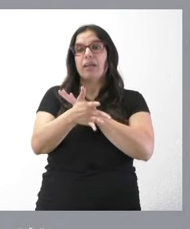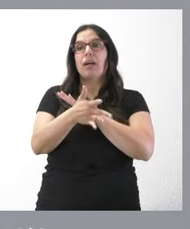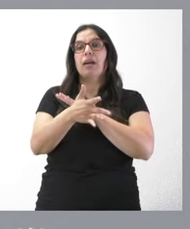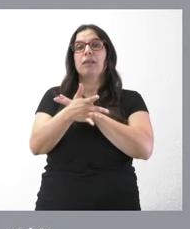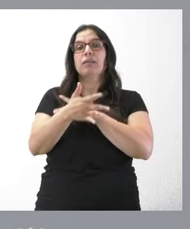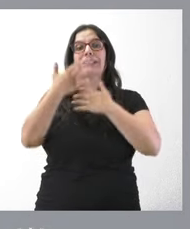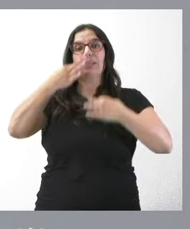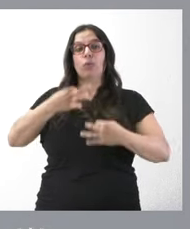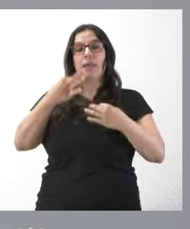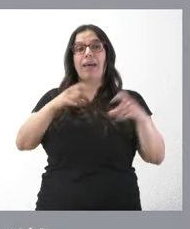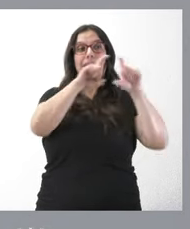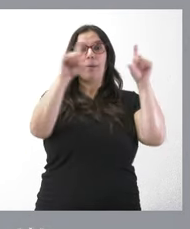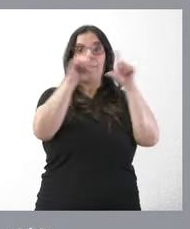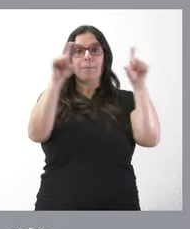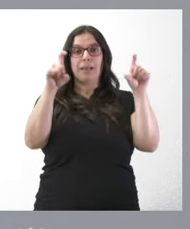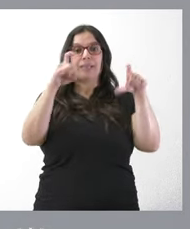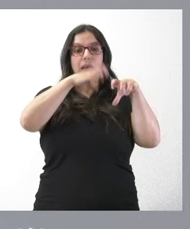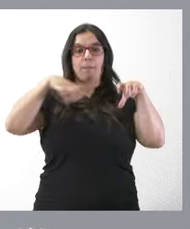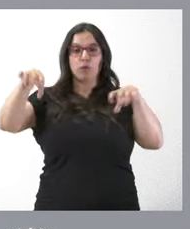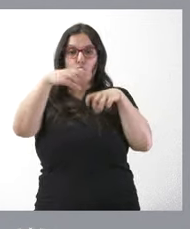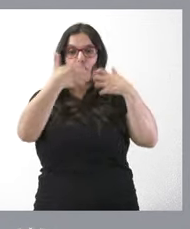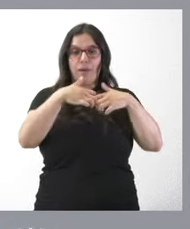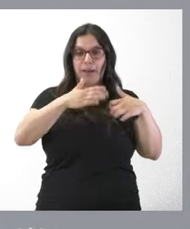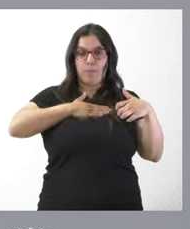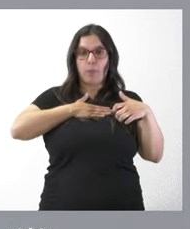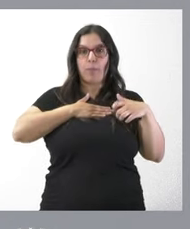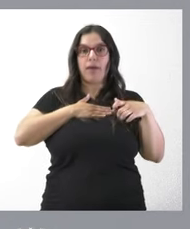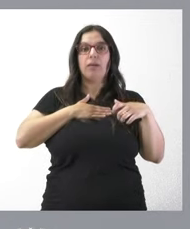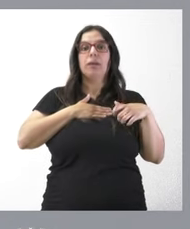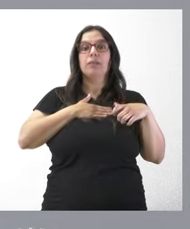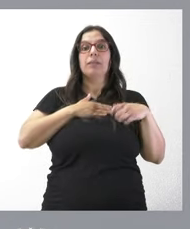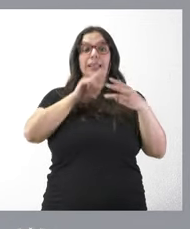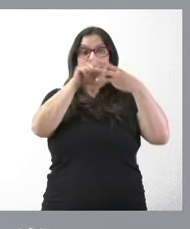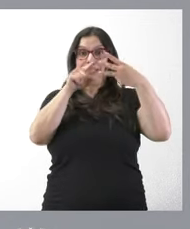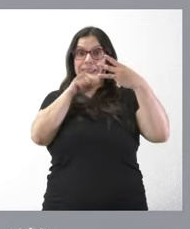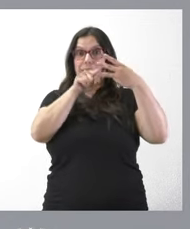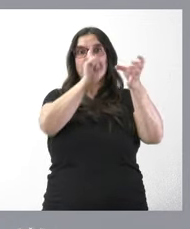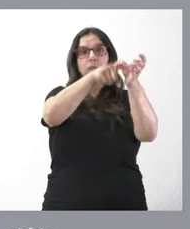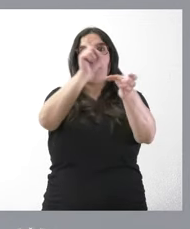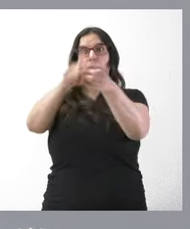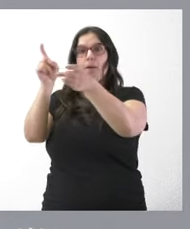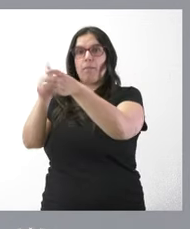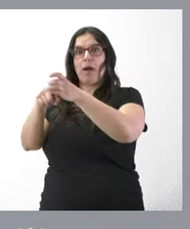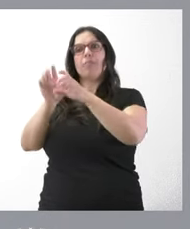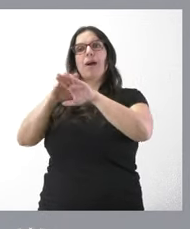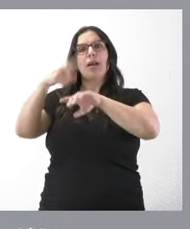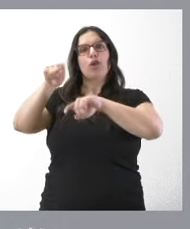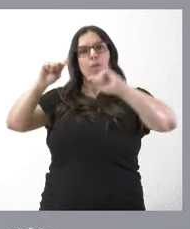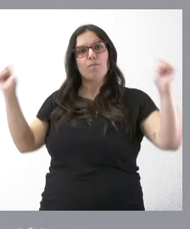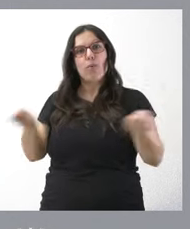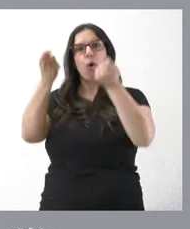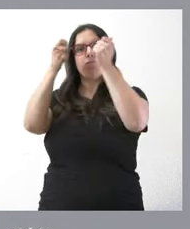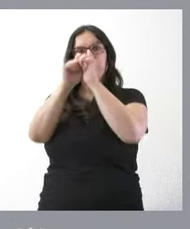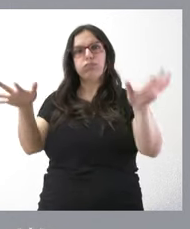garantizar que las empresas expositoras y los fabricantes de la comunidad en estos tres encuentros puedan desarrollar su labor de promoción de la imagen de la